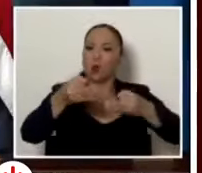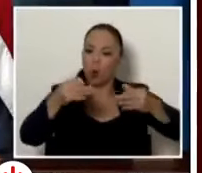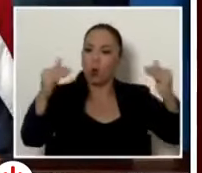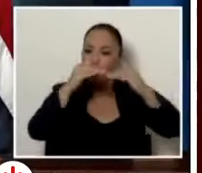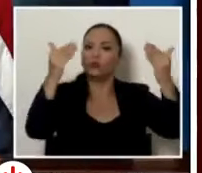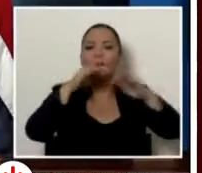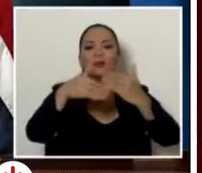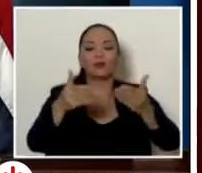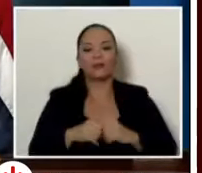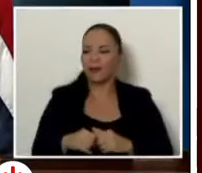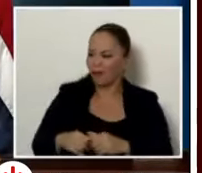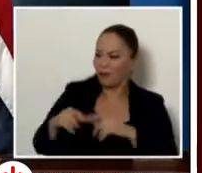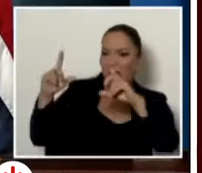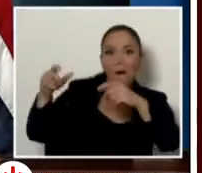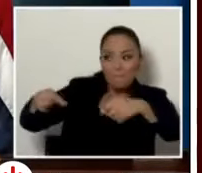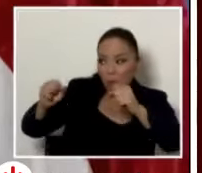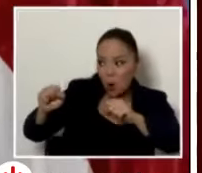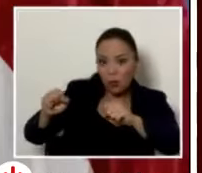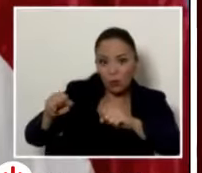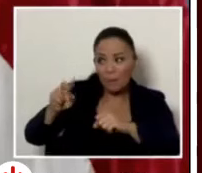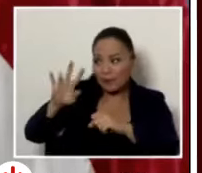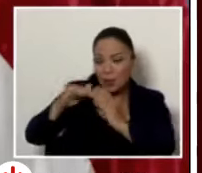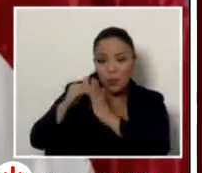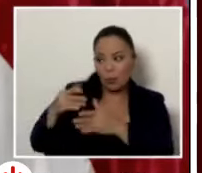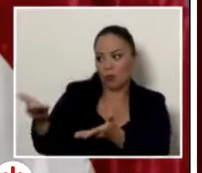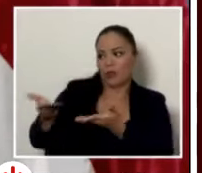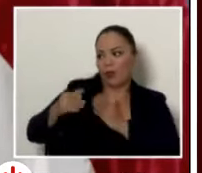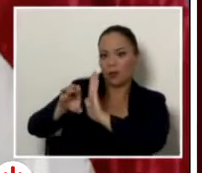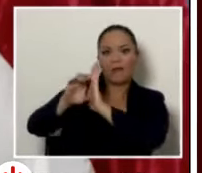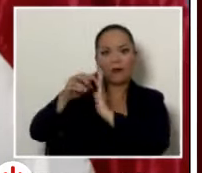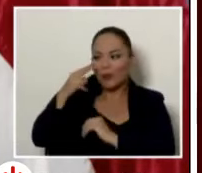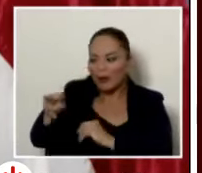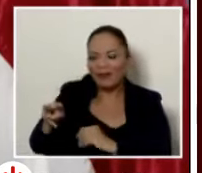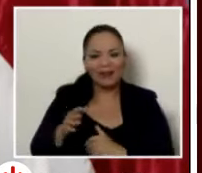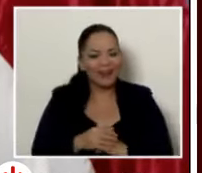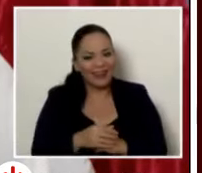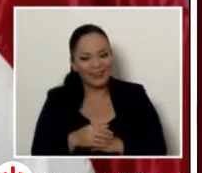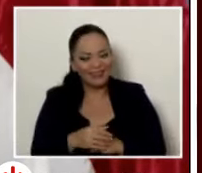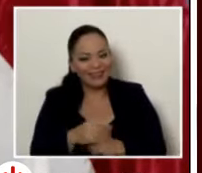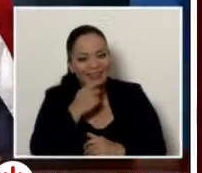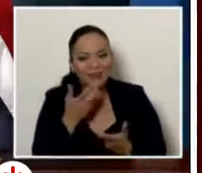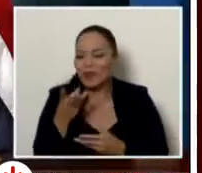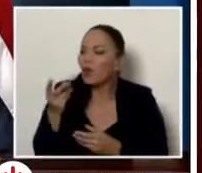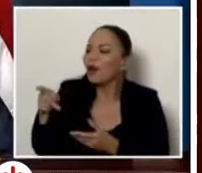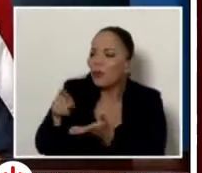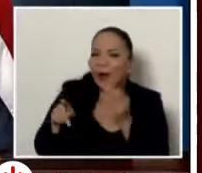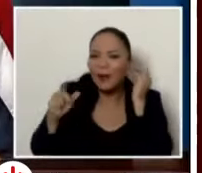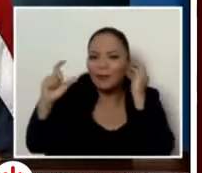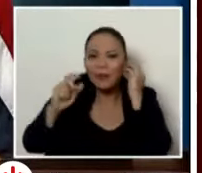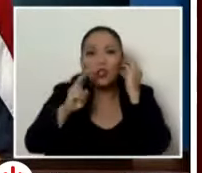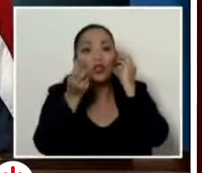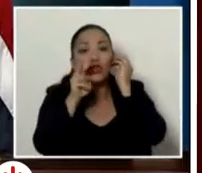va a tener que mandarme una foto para verla, 25 millones de pesos. Sí, señor. ¿Y pagaba cuánto? 12.500